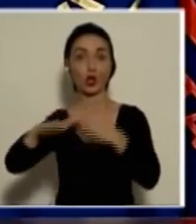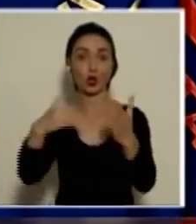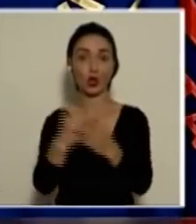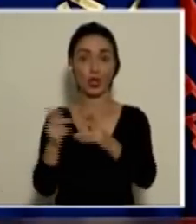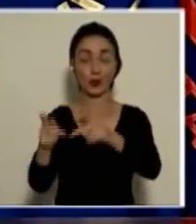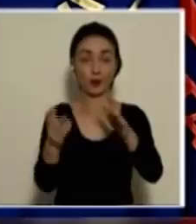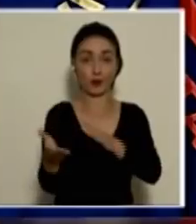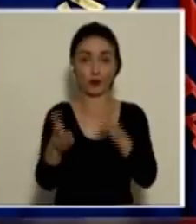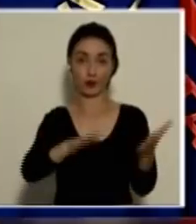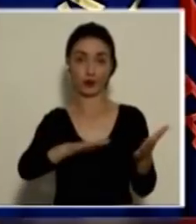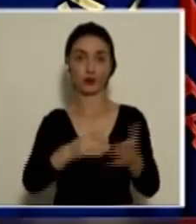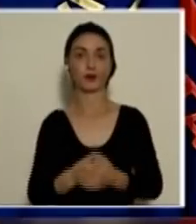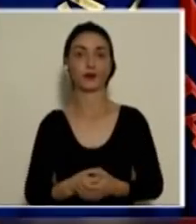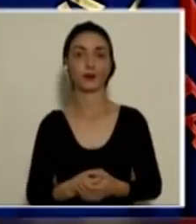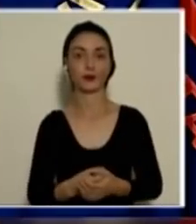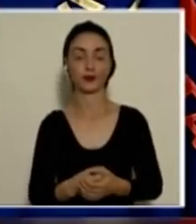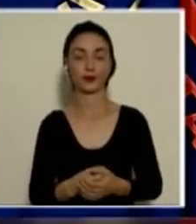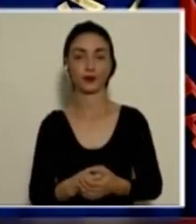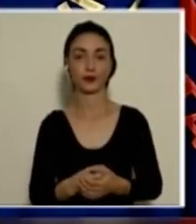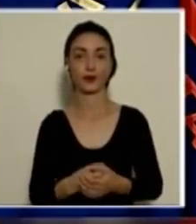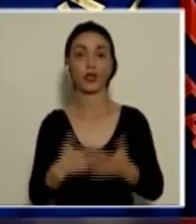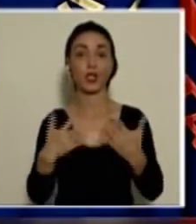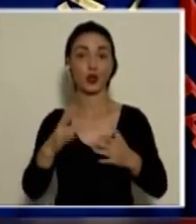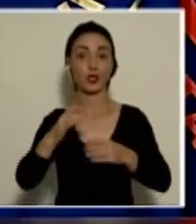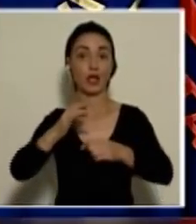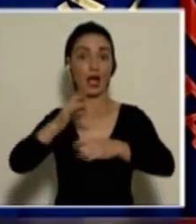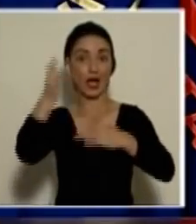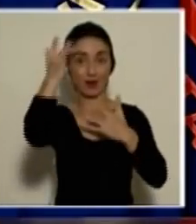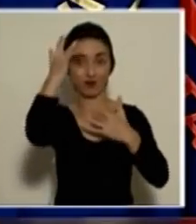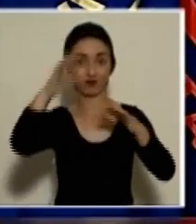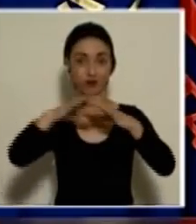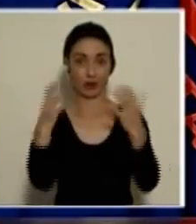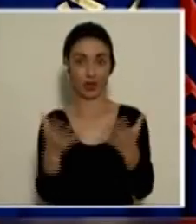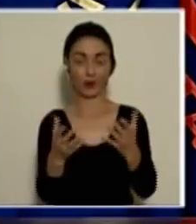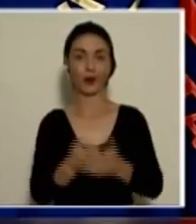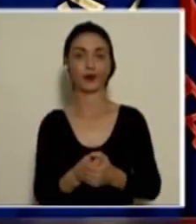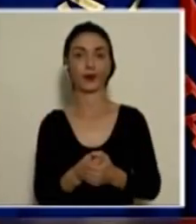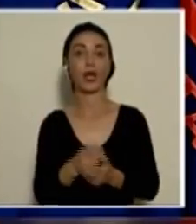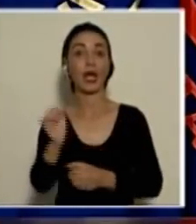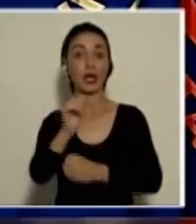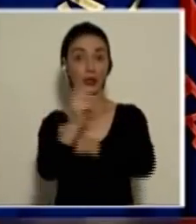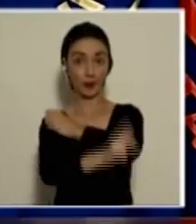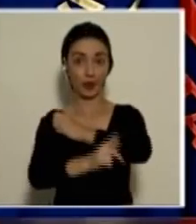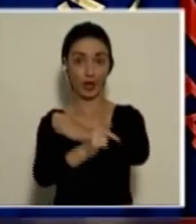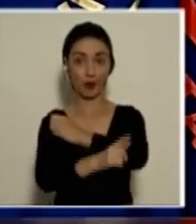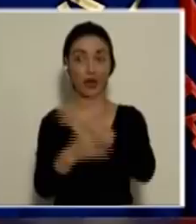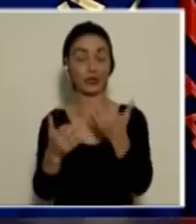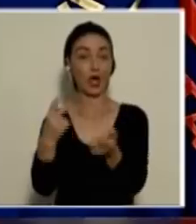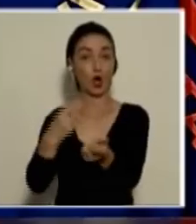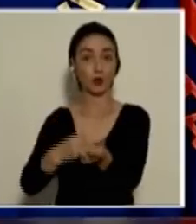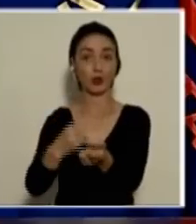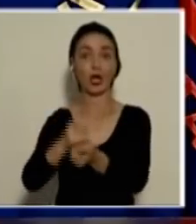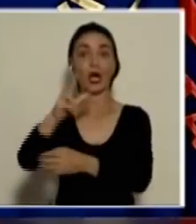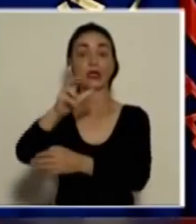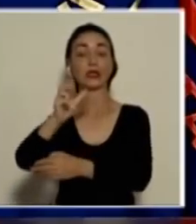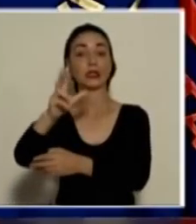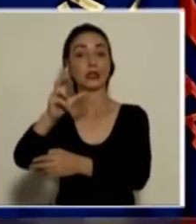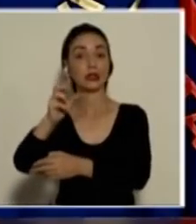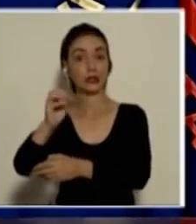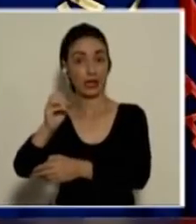de los fallecidos de lo que llevamos de pandemia. También en el país se han hospitalizado a 330